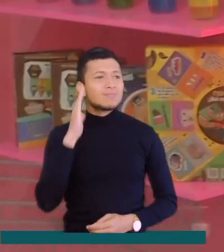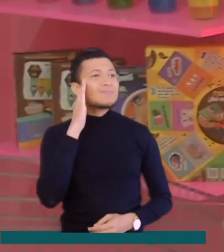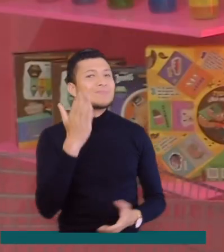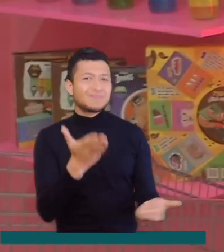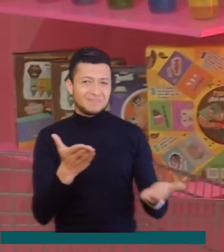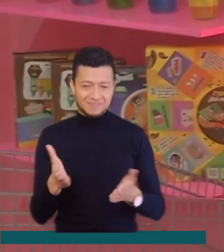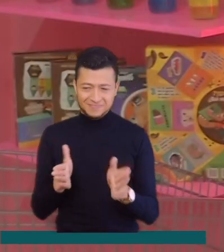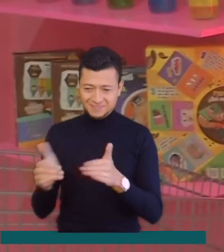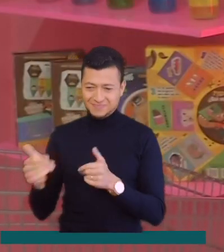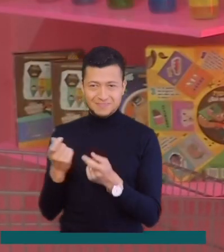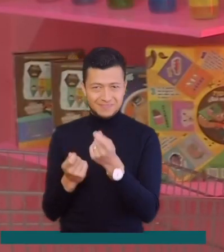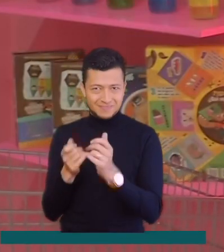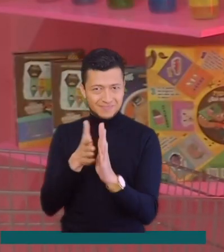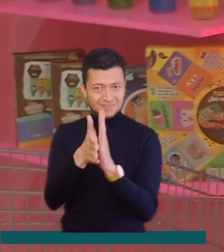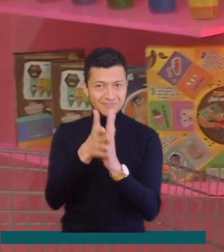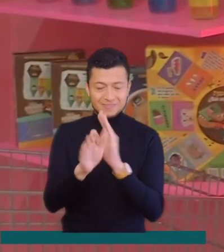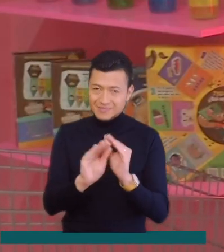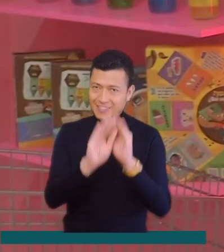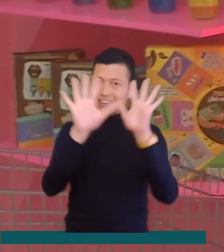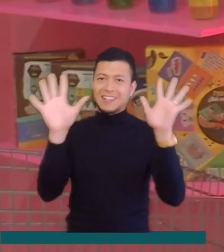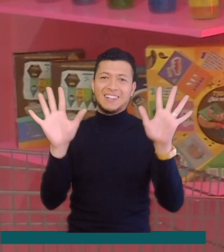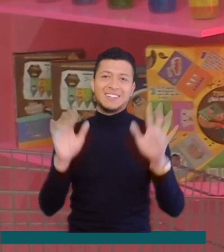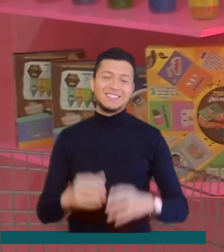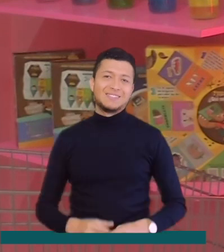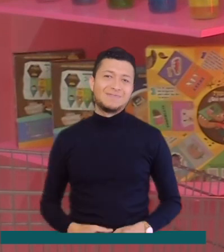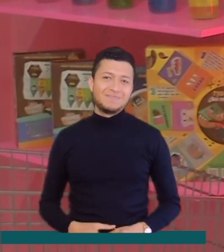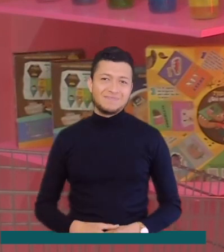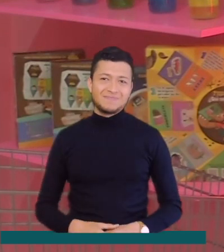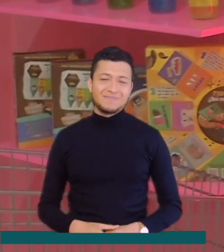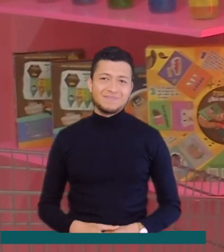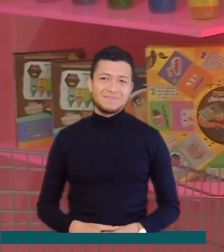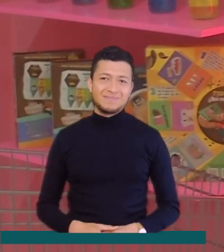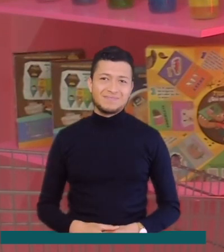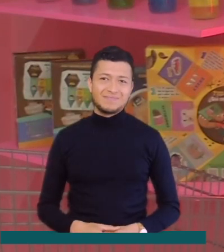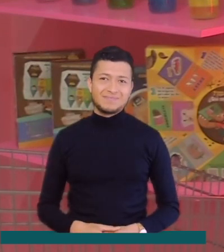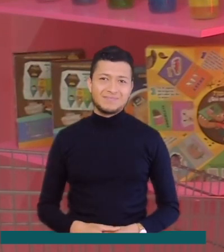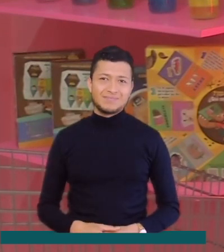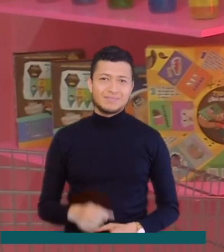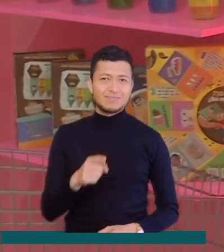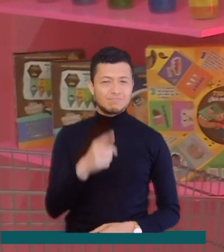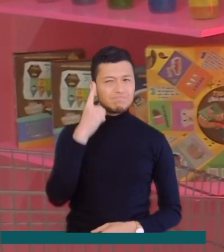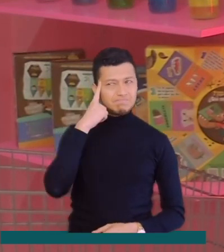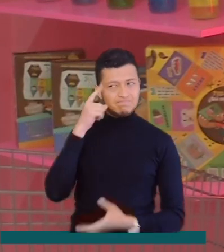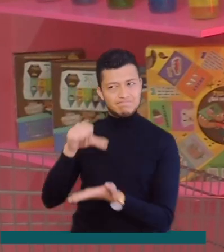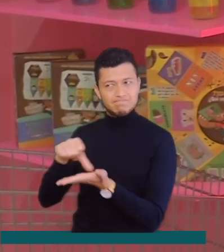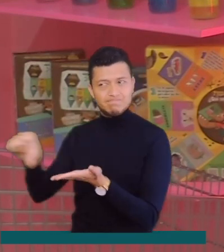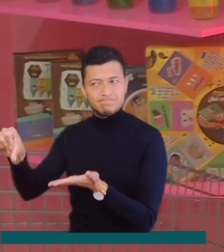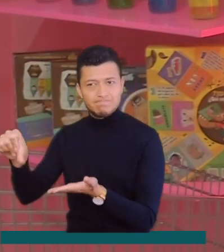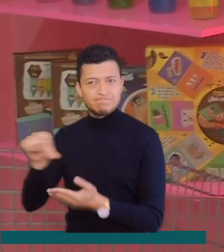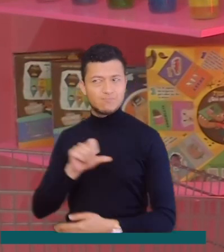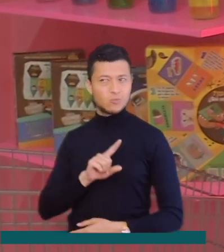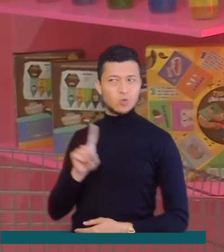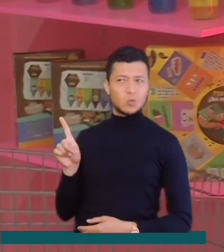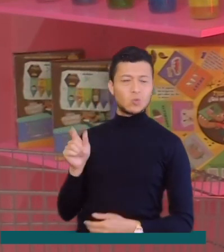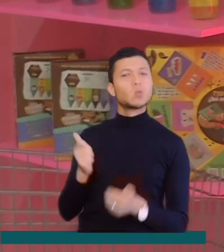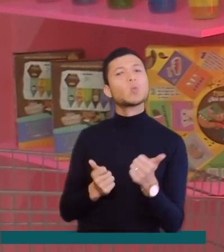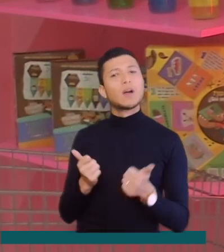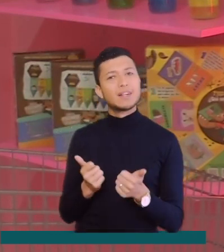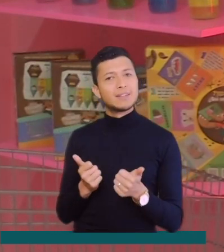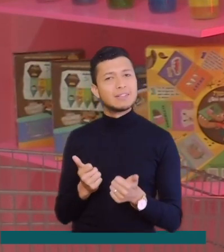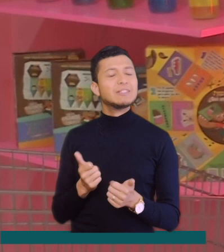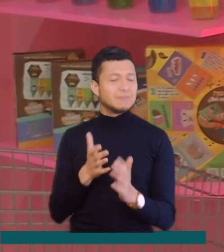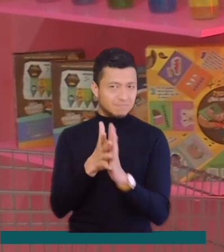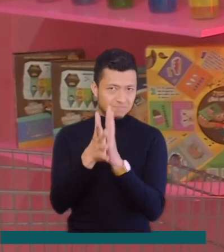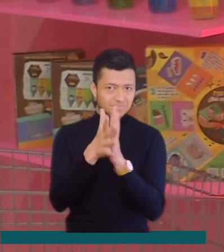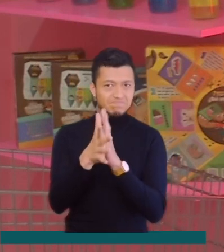Hola y bienvenidos a Caja Menor, el espacio en donde tenemos las cuentas claras. ¿En qué debería gastar y en qué no? Es la pregunta que